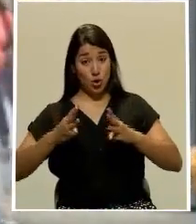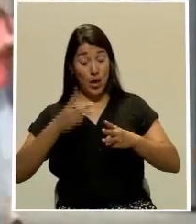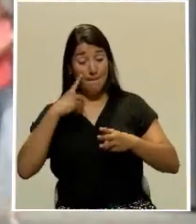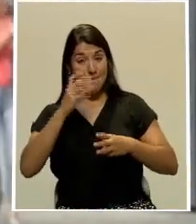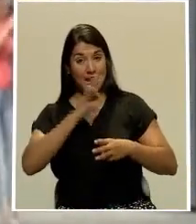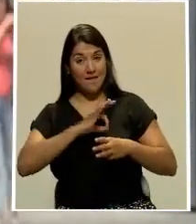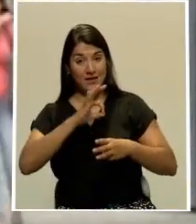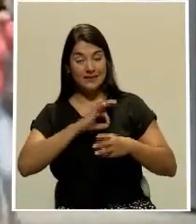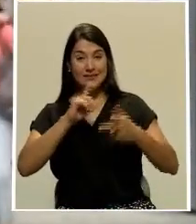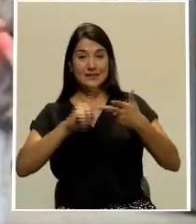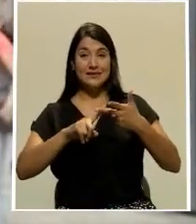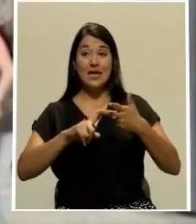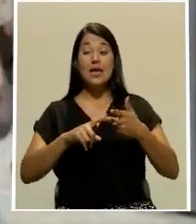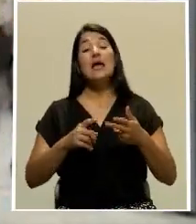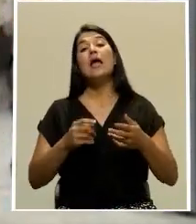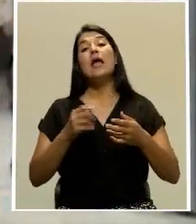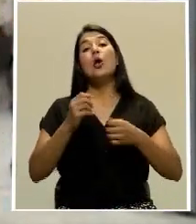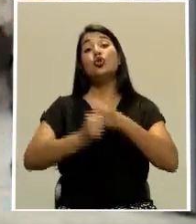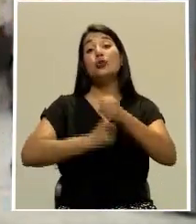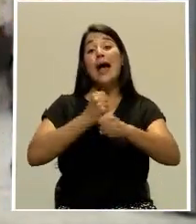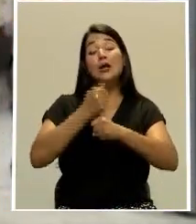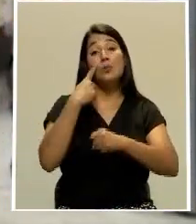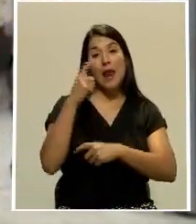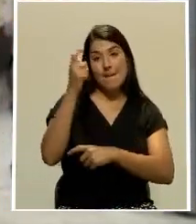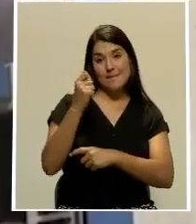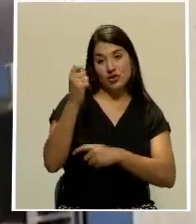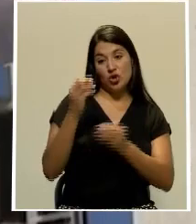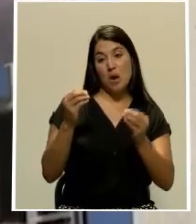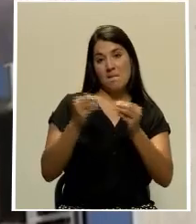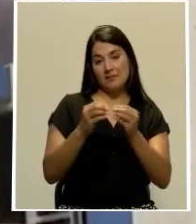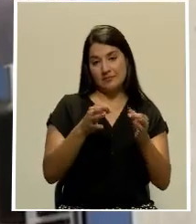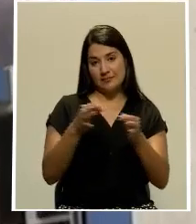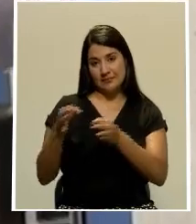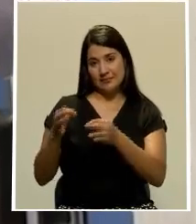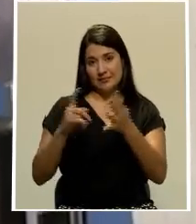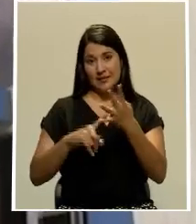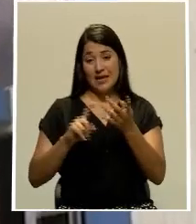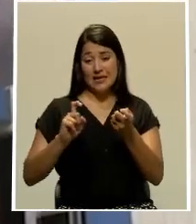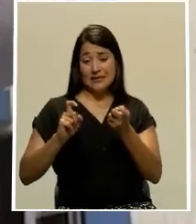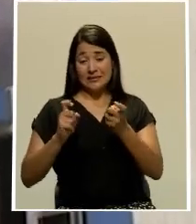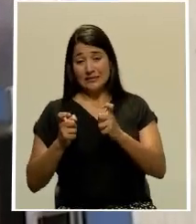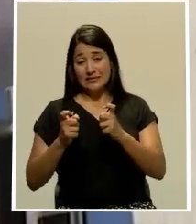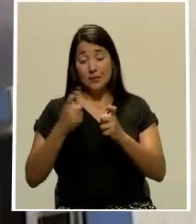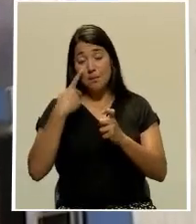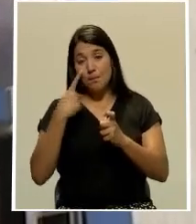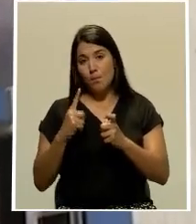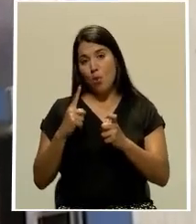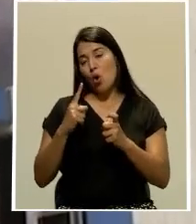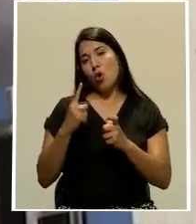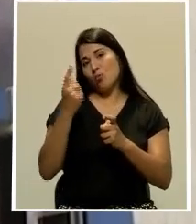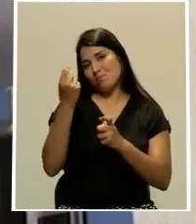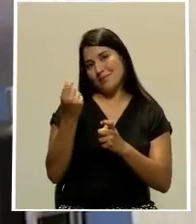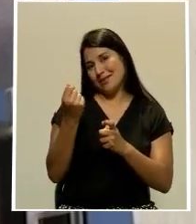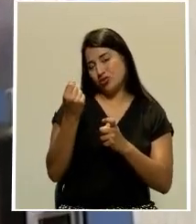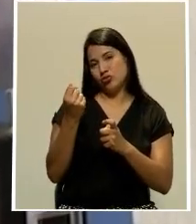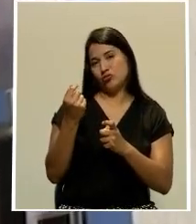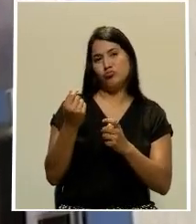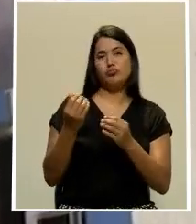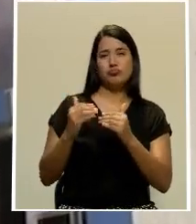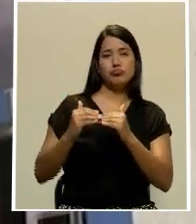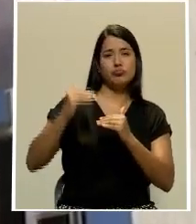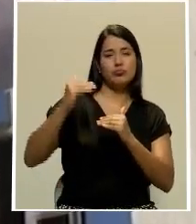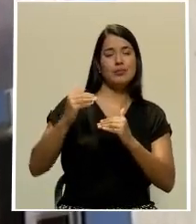incremento en las edades y ajustes por costo de vida. El director actuarial también señaló que la